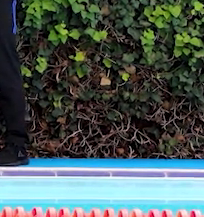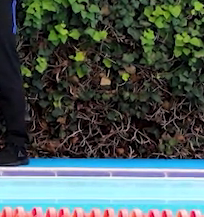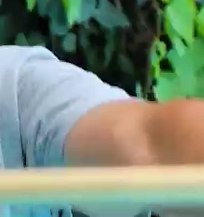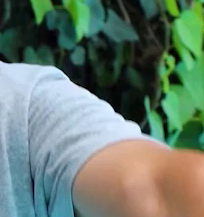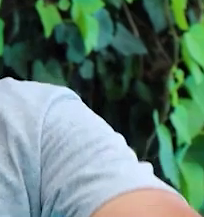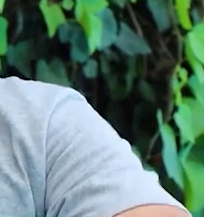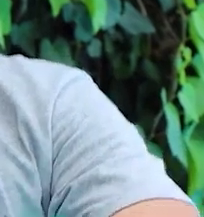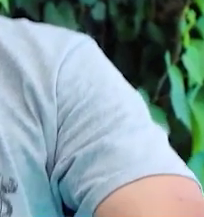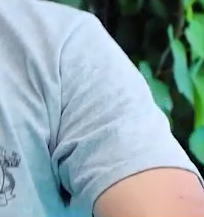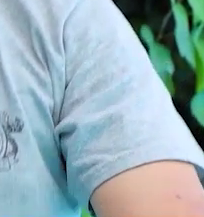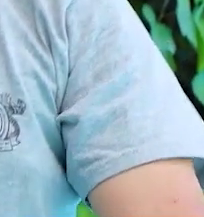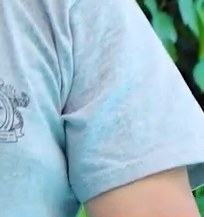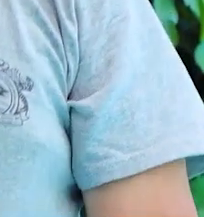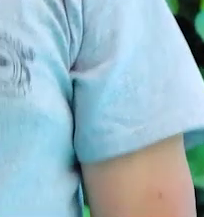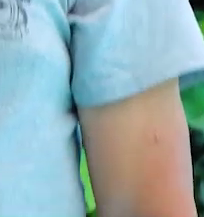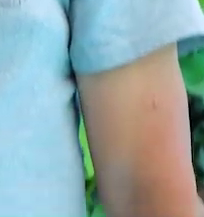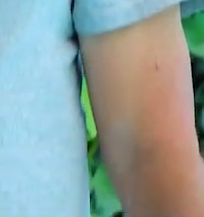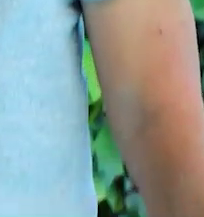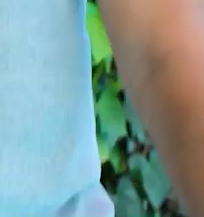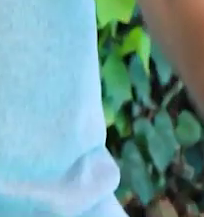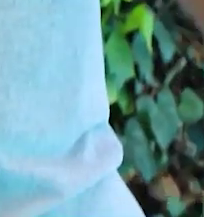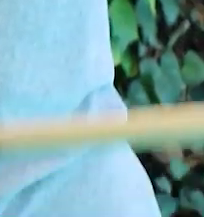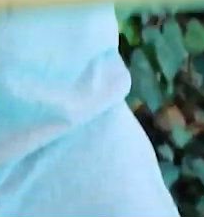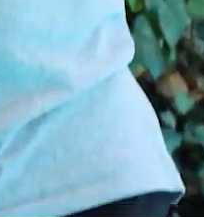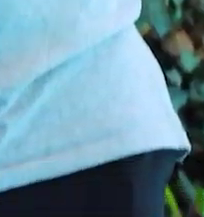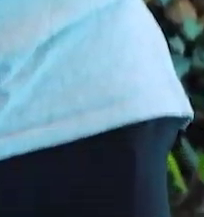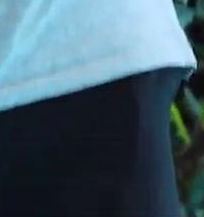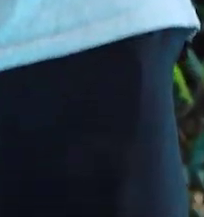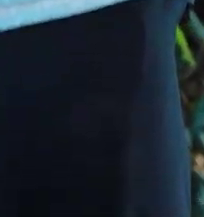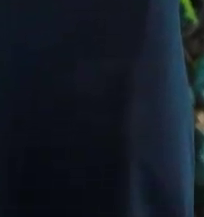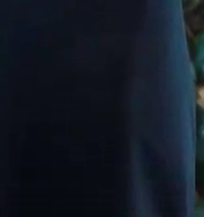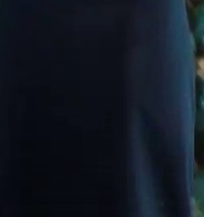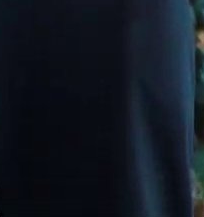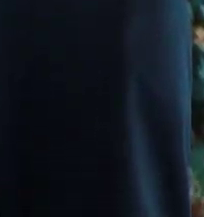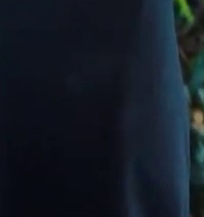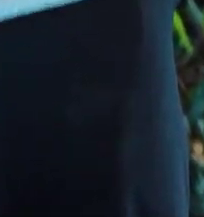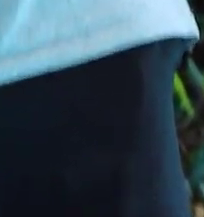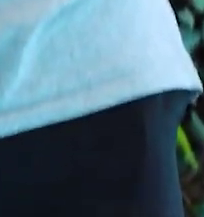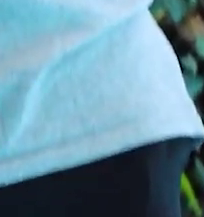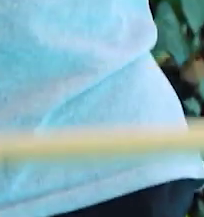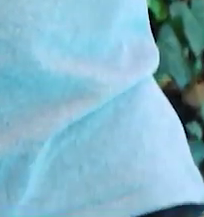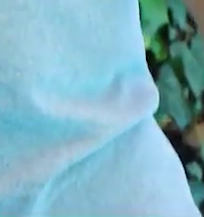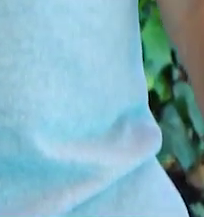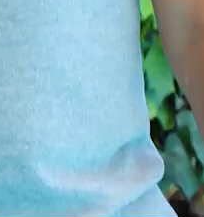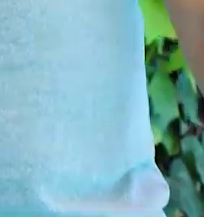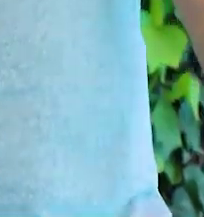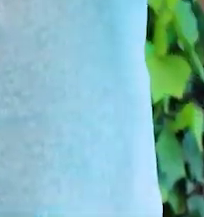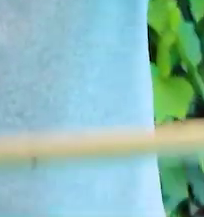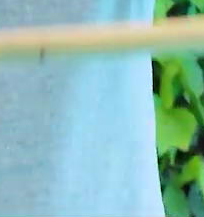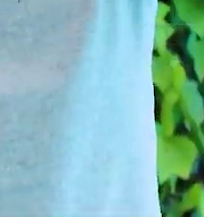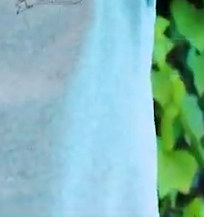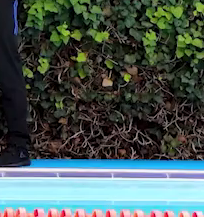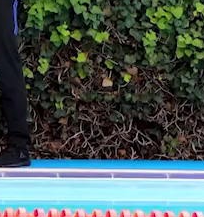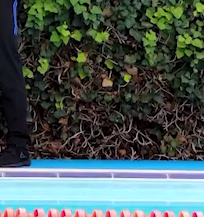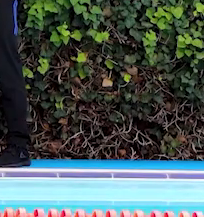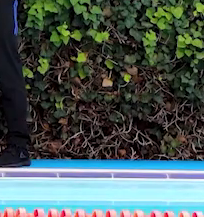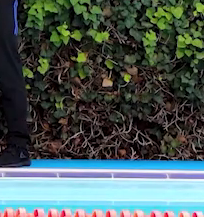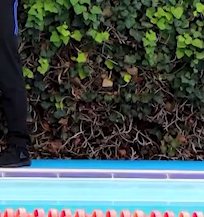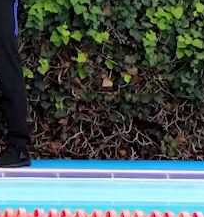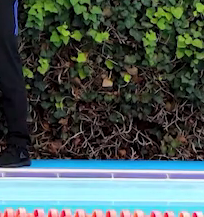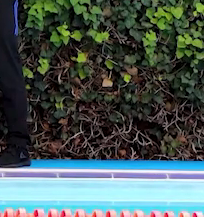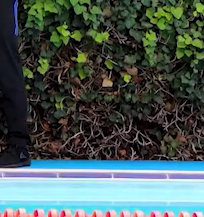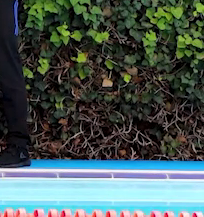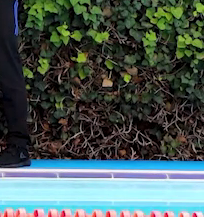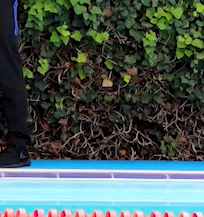y vamos a hacer extensión a la altura del